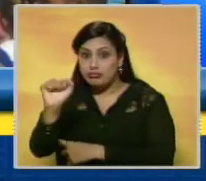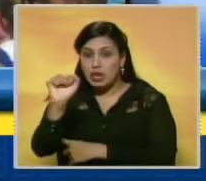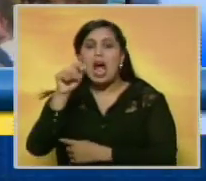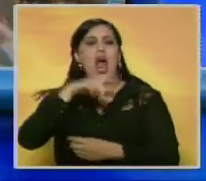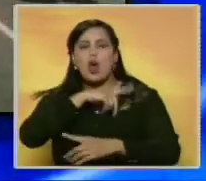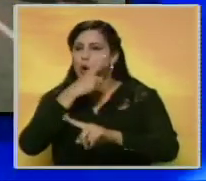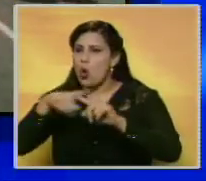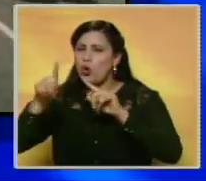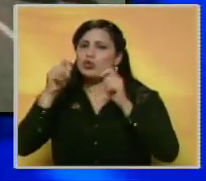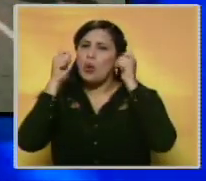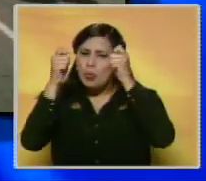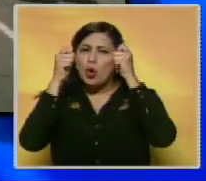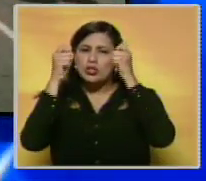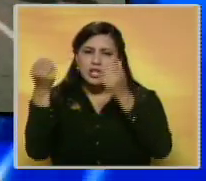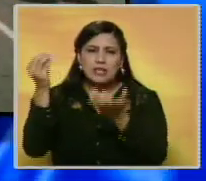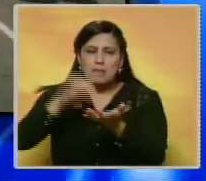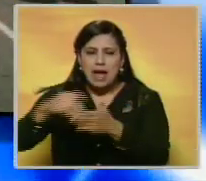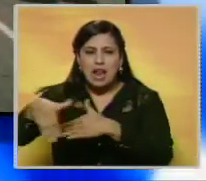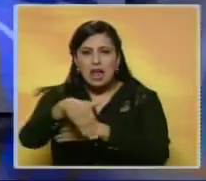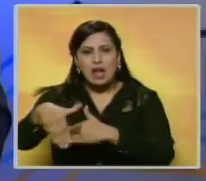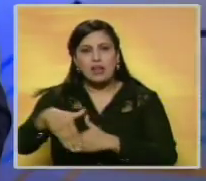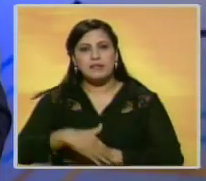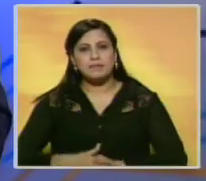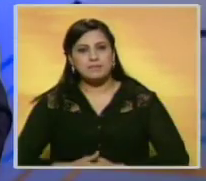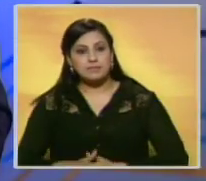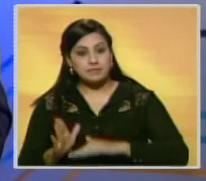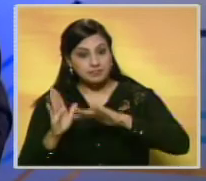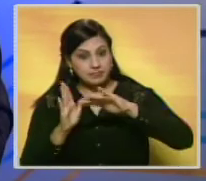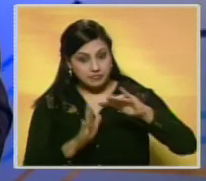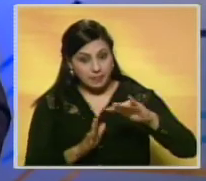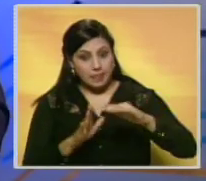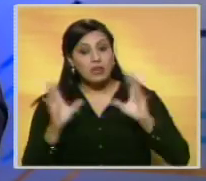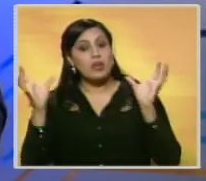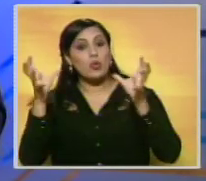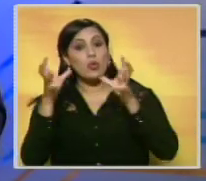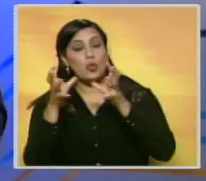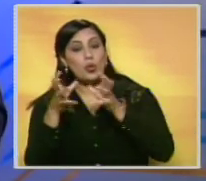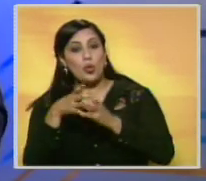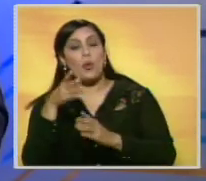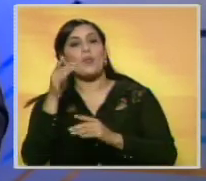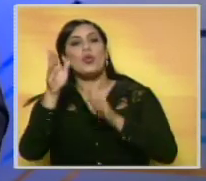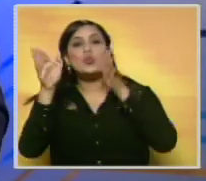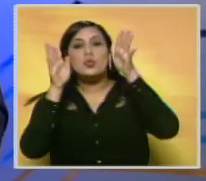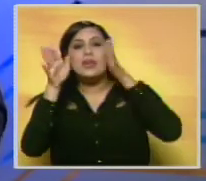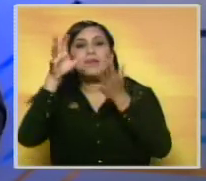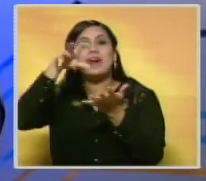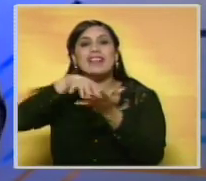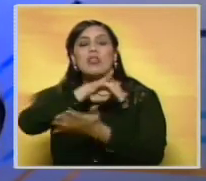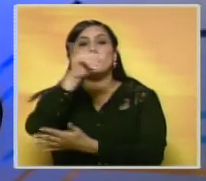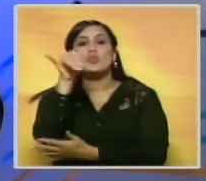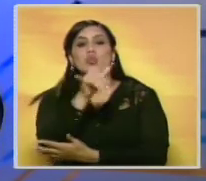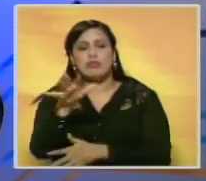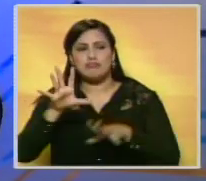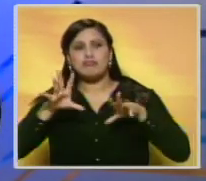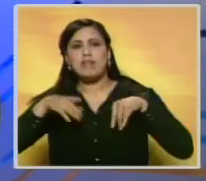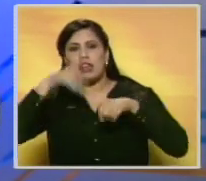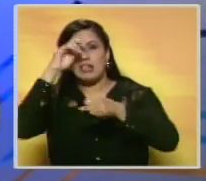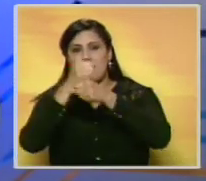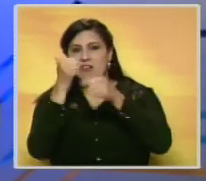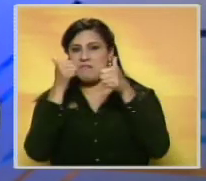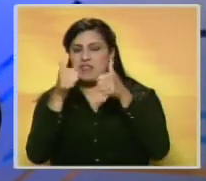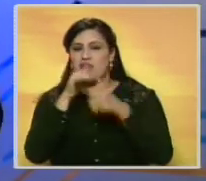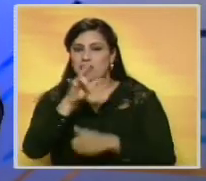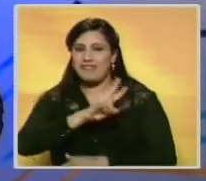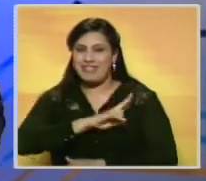realizarán nuevas acciones de calle. La Corporación Publicitaria de Turismo del Estado Zulia reconoció la labor de Noticiero